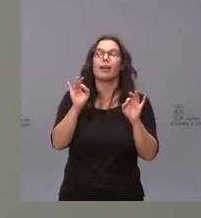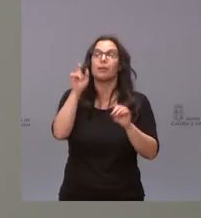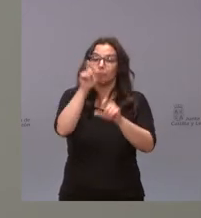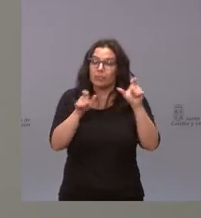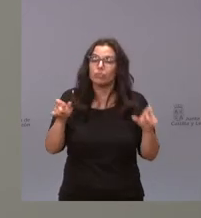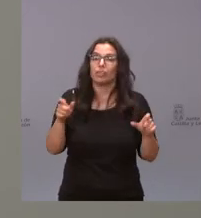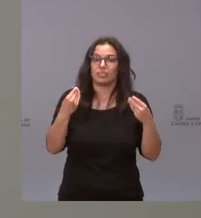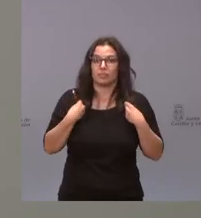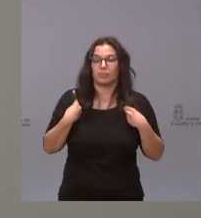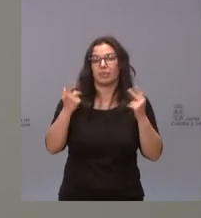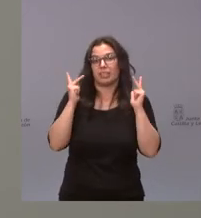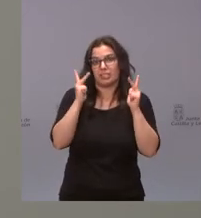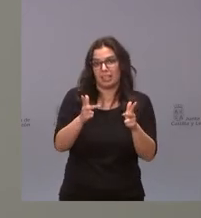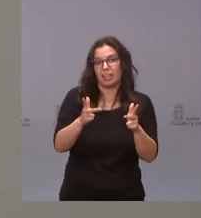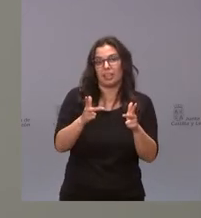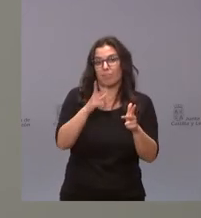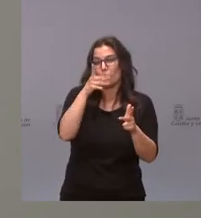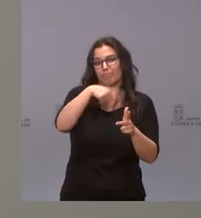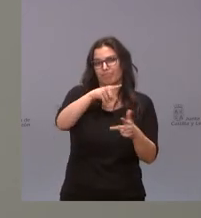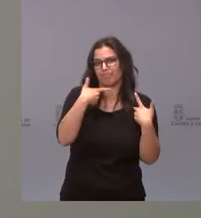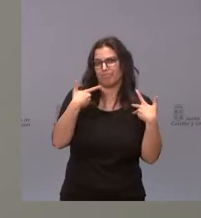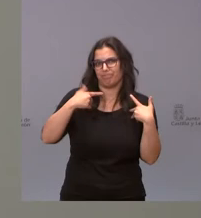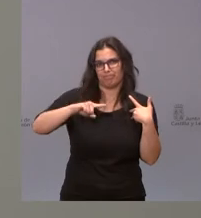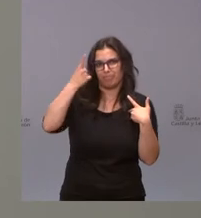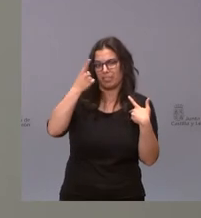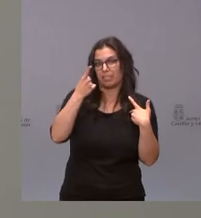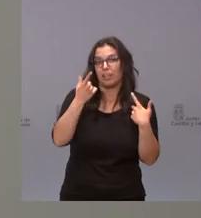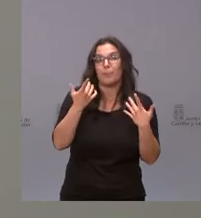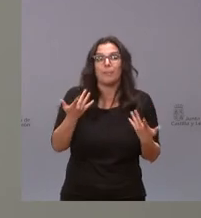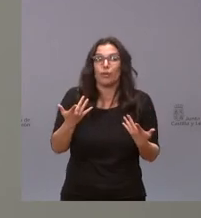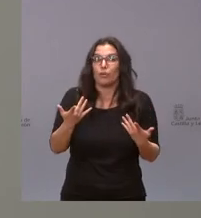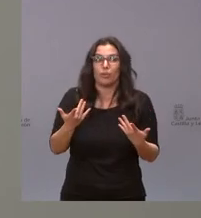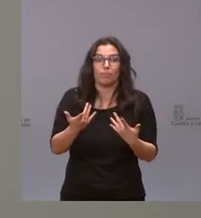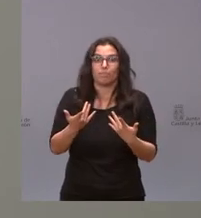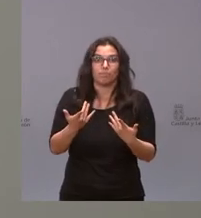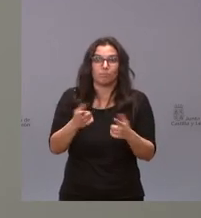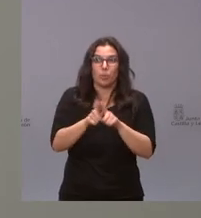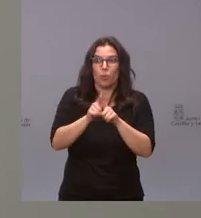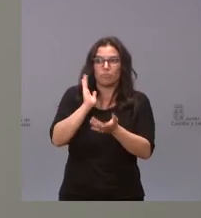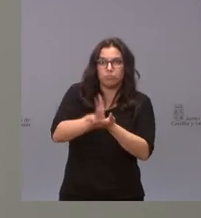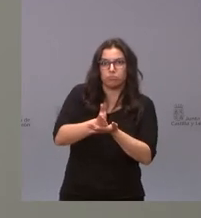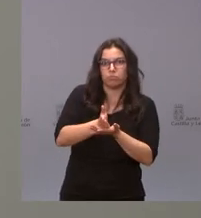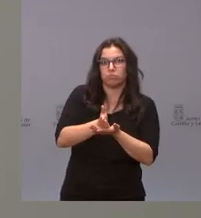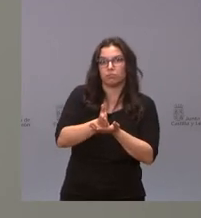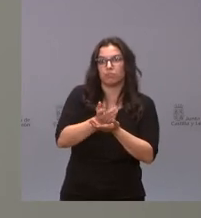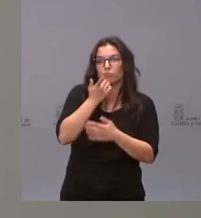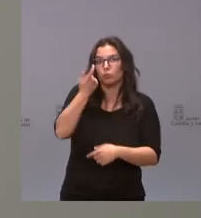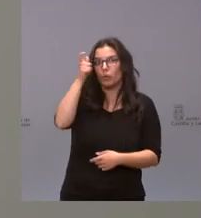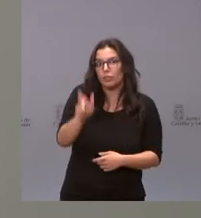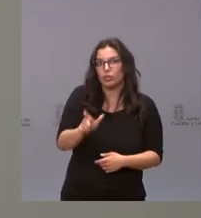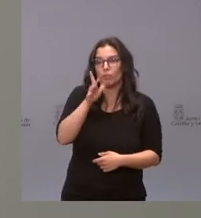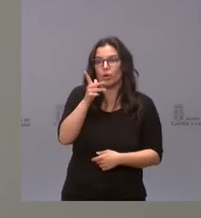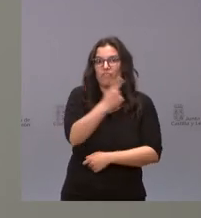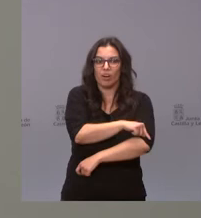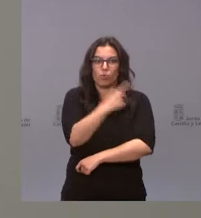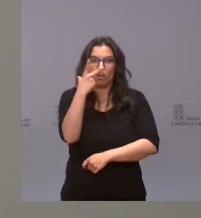personas que viven en las residencias a las más vulnerables pero no podemos tomar medidas contra una persona porque no se haya